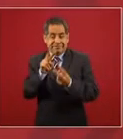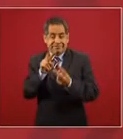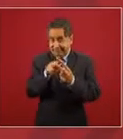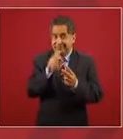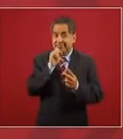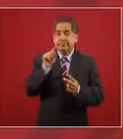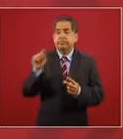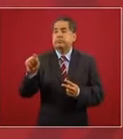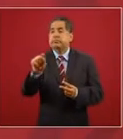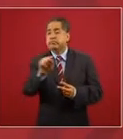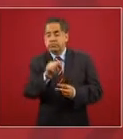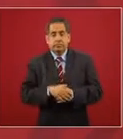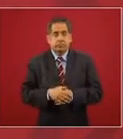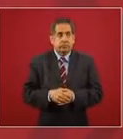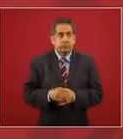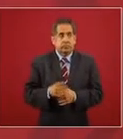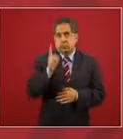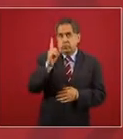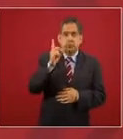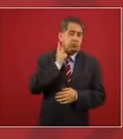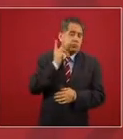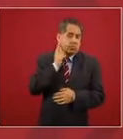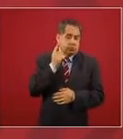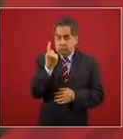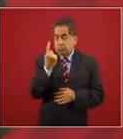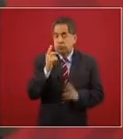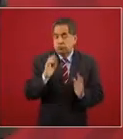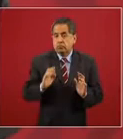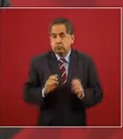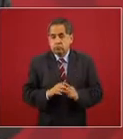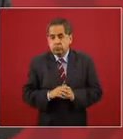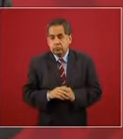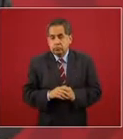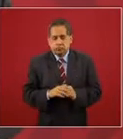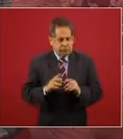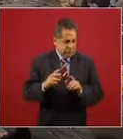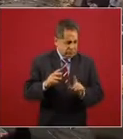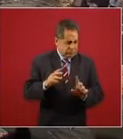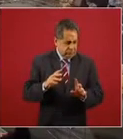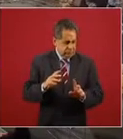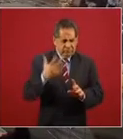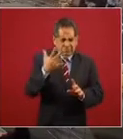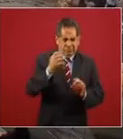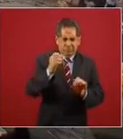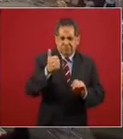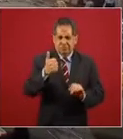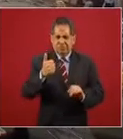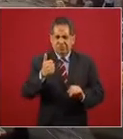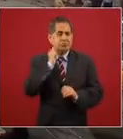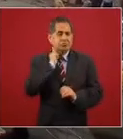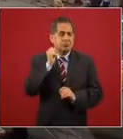un diputado cinco o seis senadores